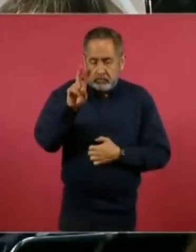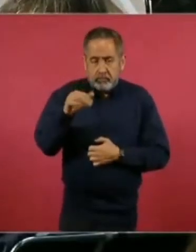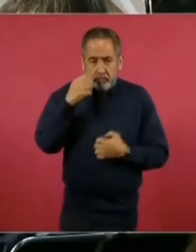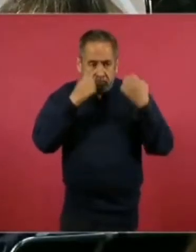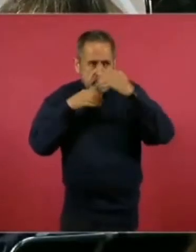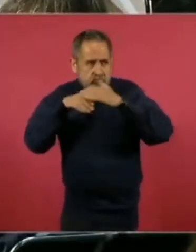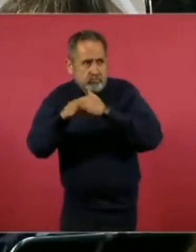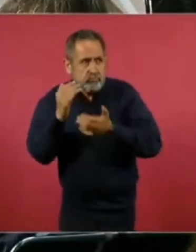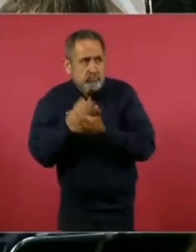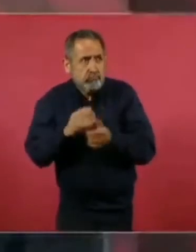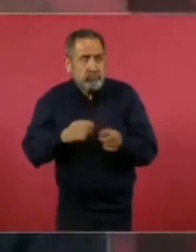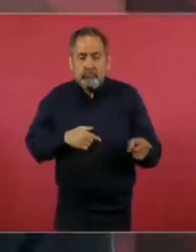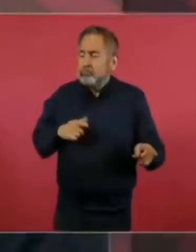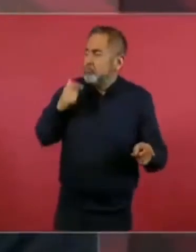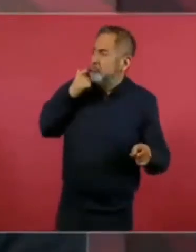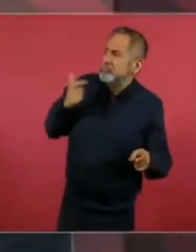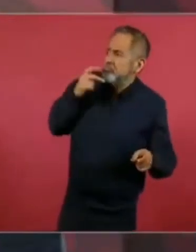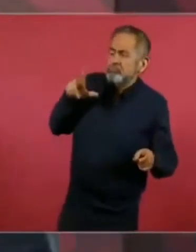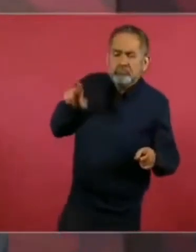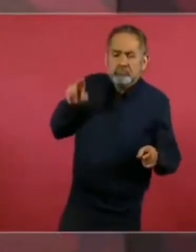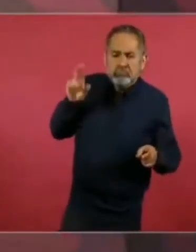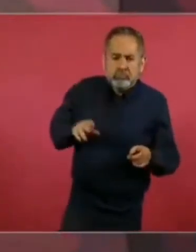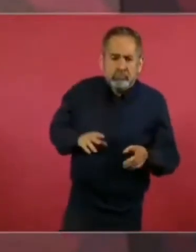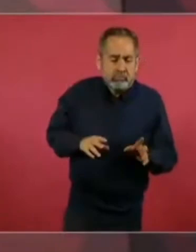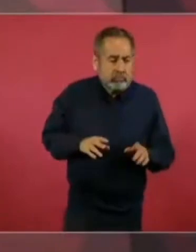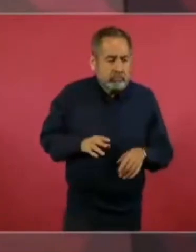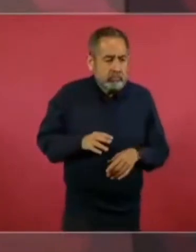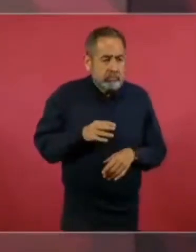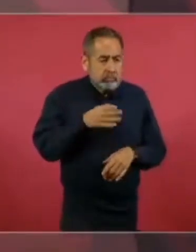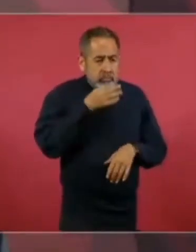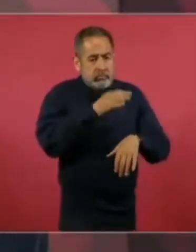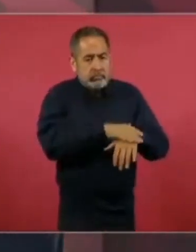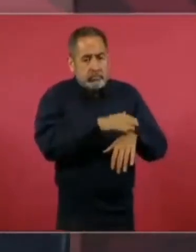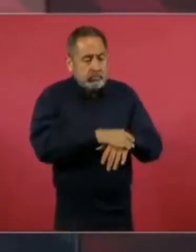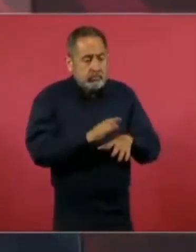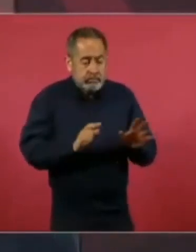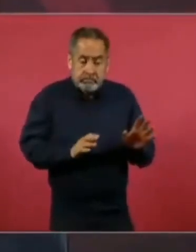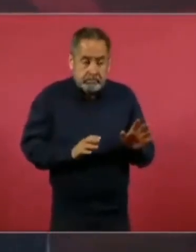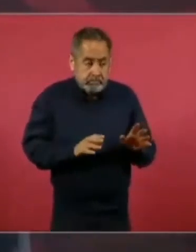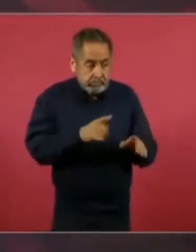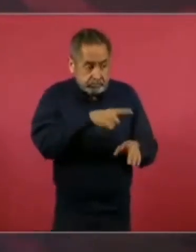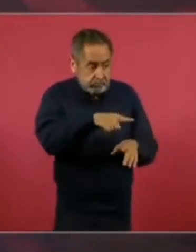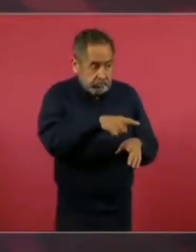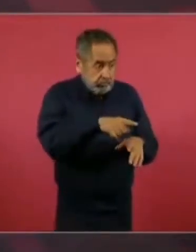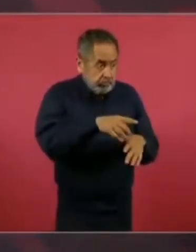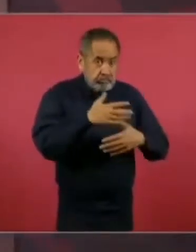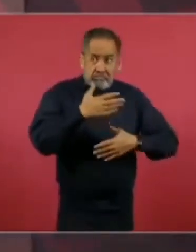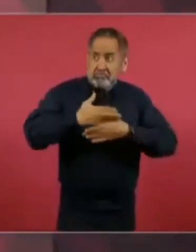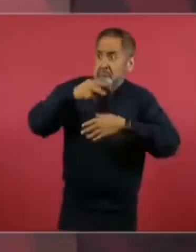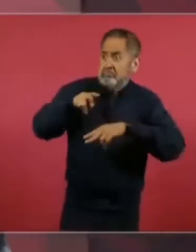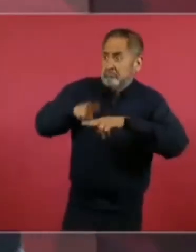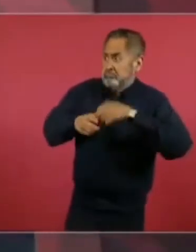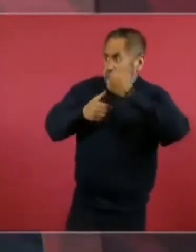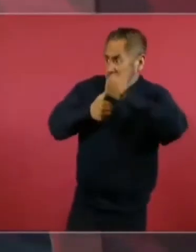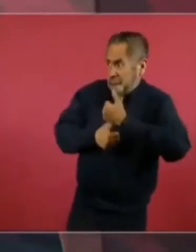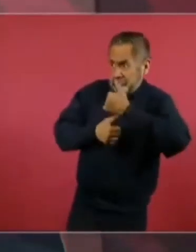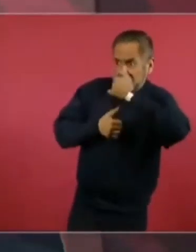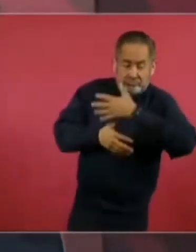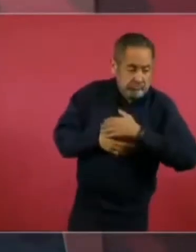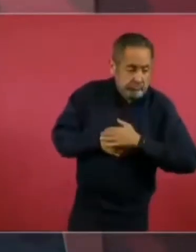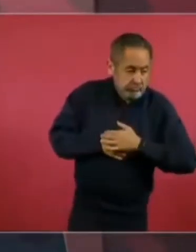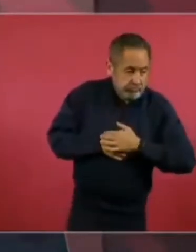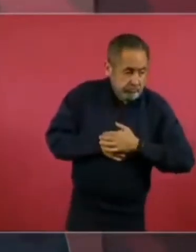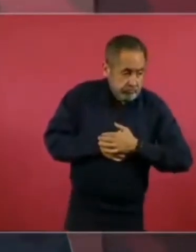les mando a decir? Pues que se acomoden bien ahí, porque